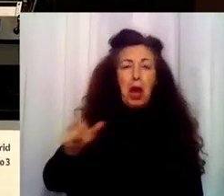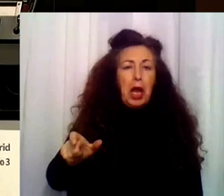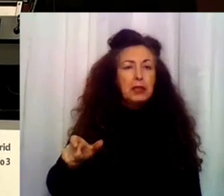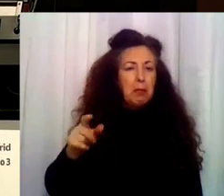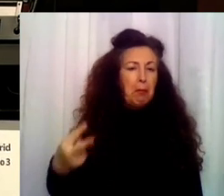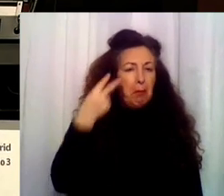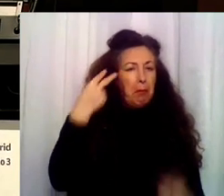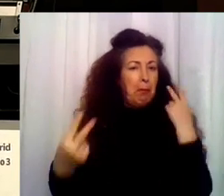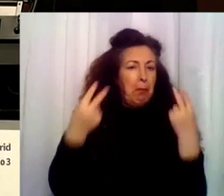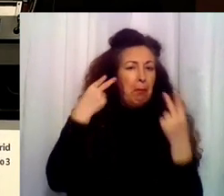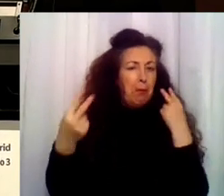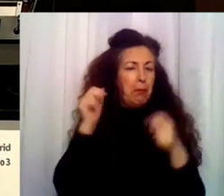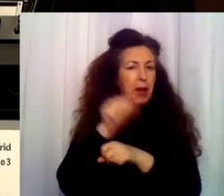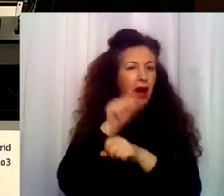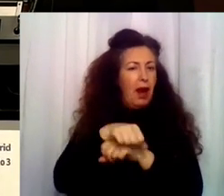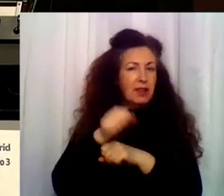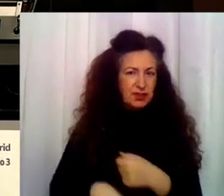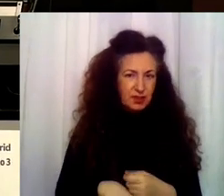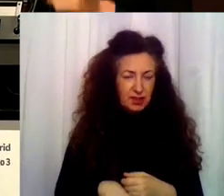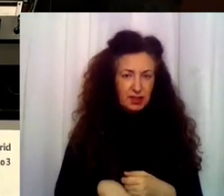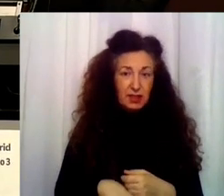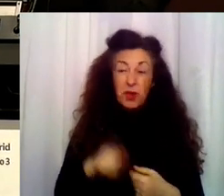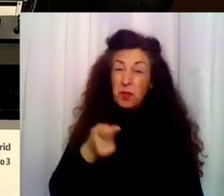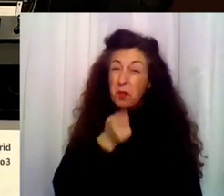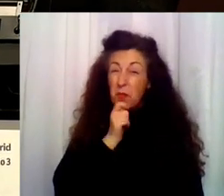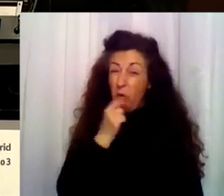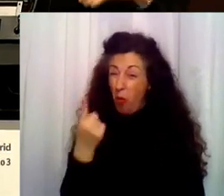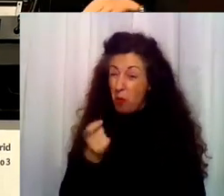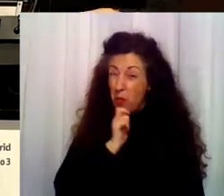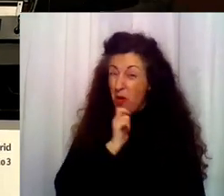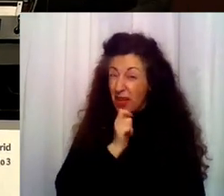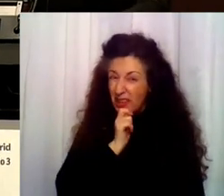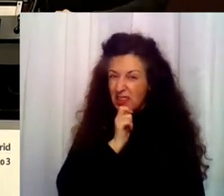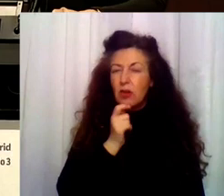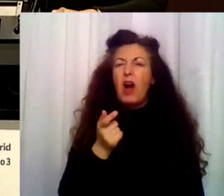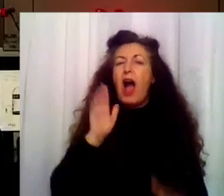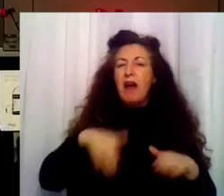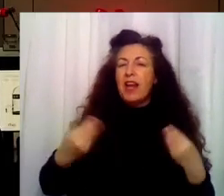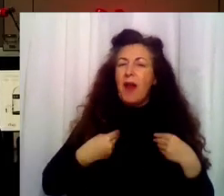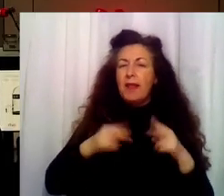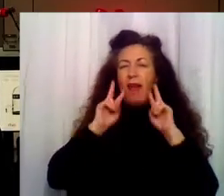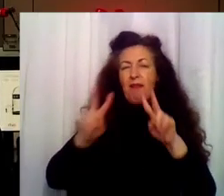personas. Te quedarías loca. Mira, un porrito y verás la vida de otra manera.